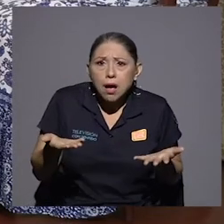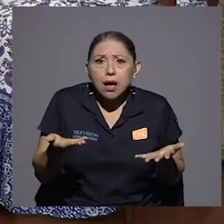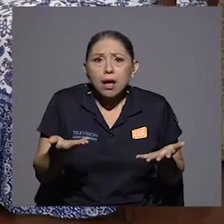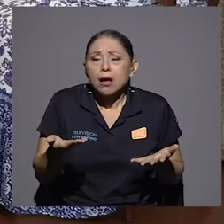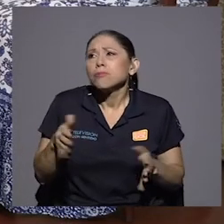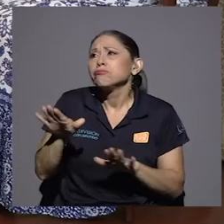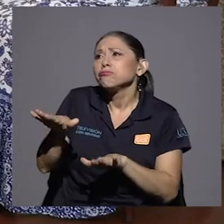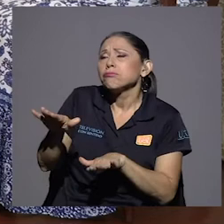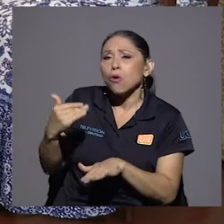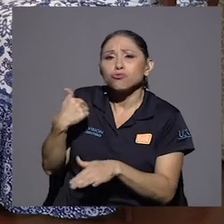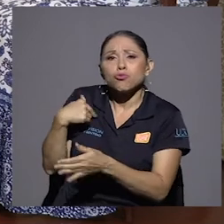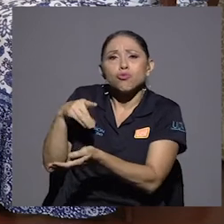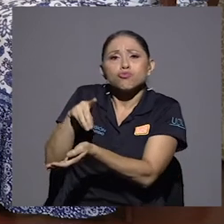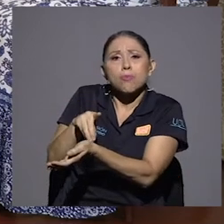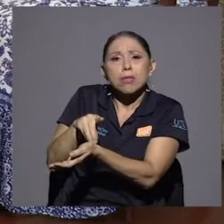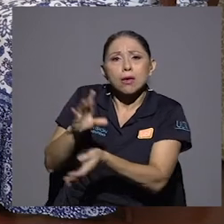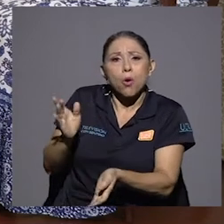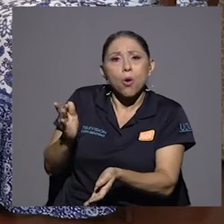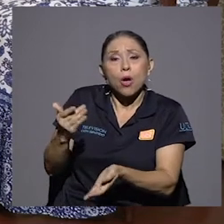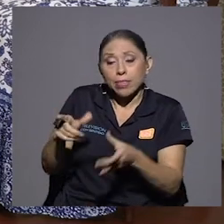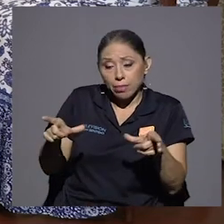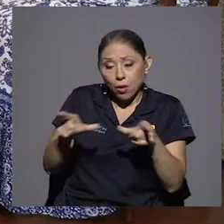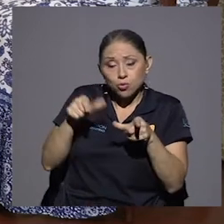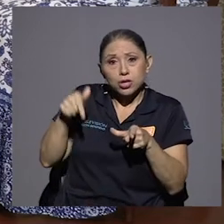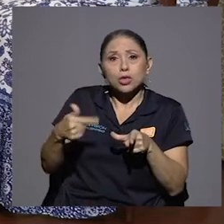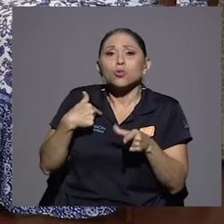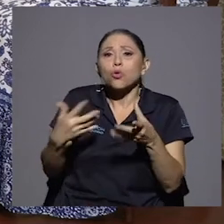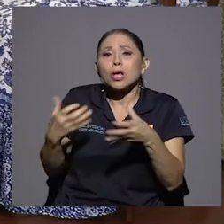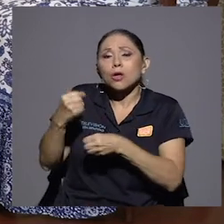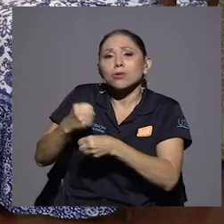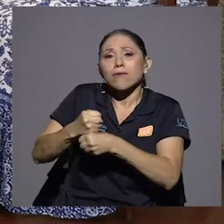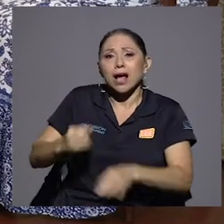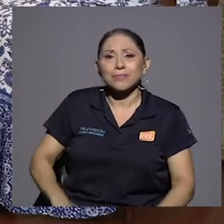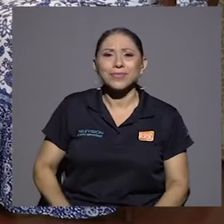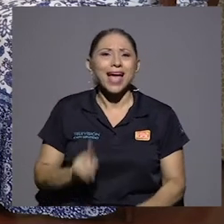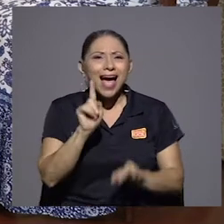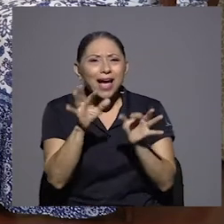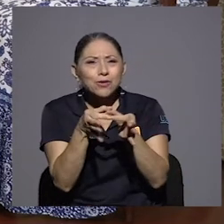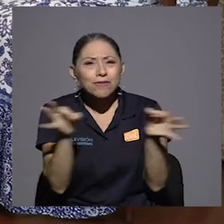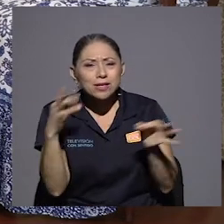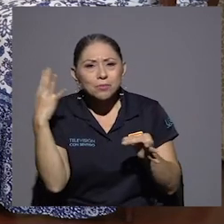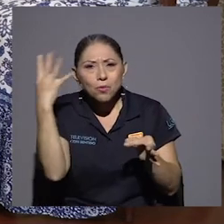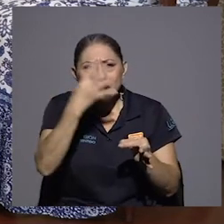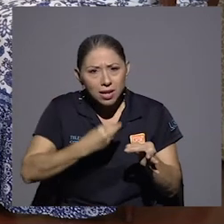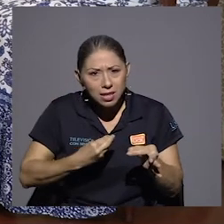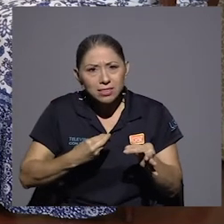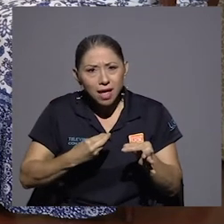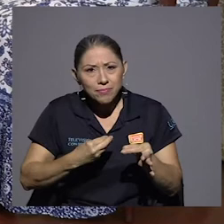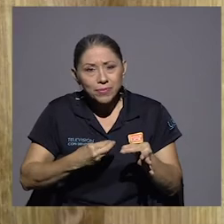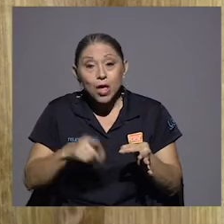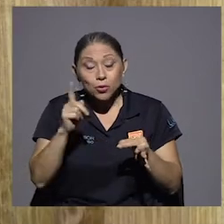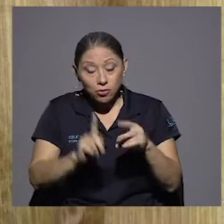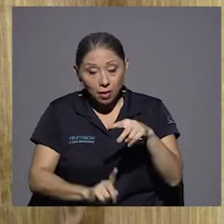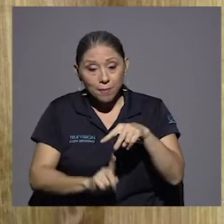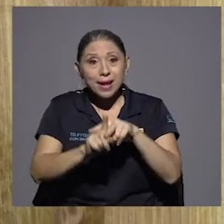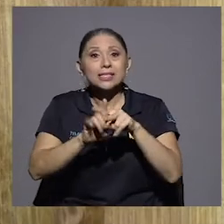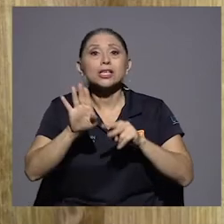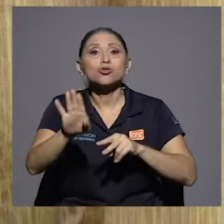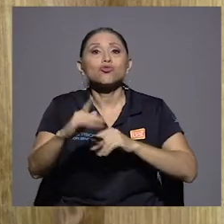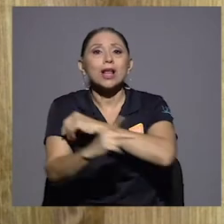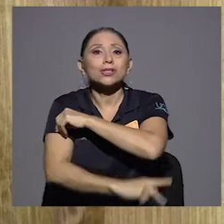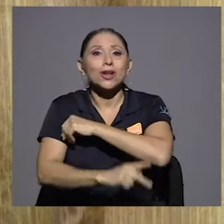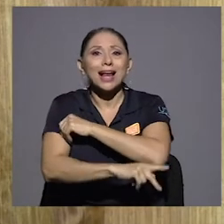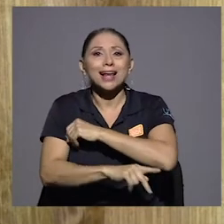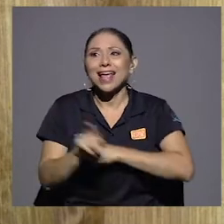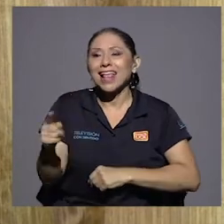médico, yo tengo un título, yo lo que quiero es trabajar. Hay una frase muy linda cuando inclusive le ofrecen la nacionalidad. Él decía,